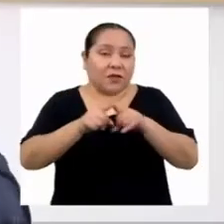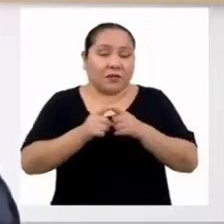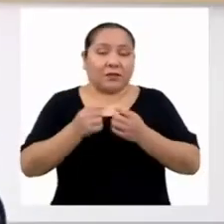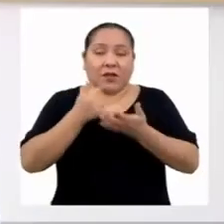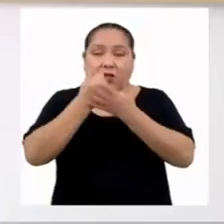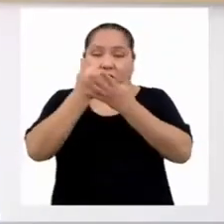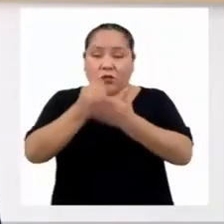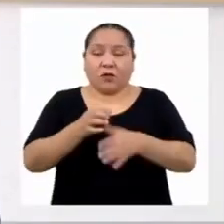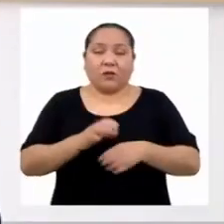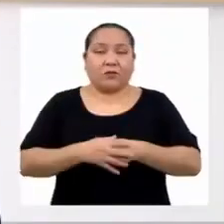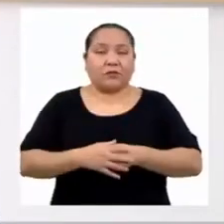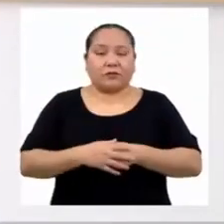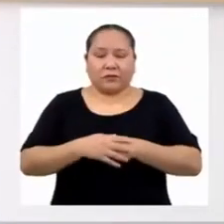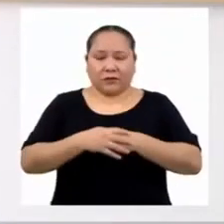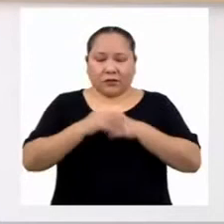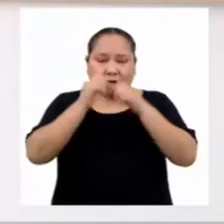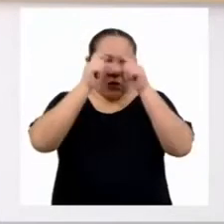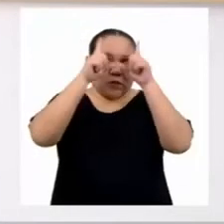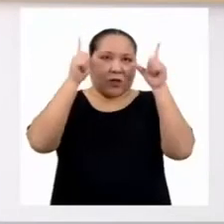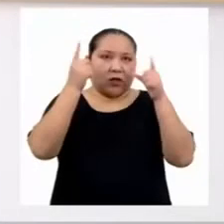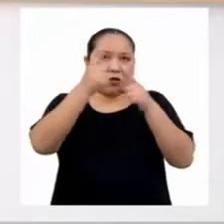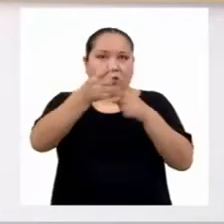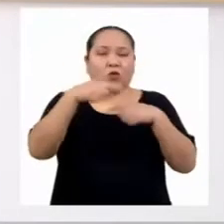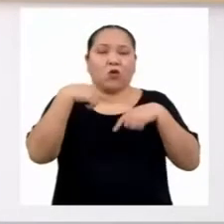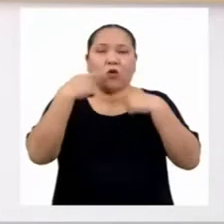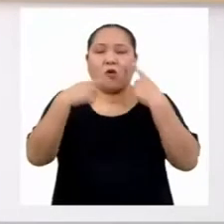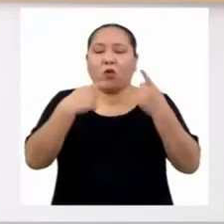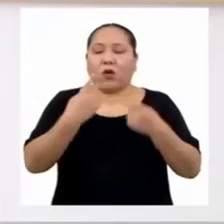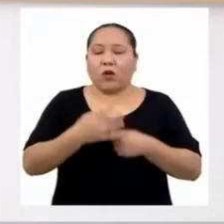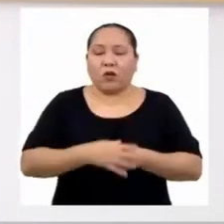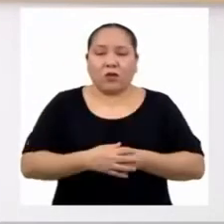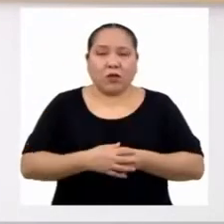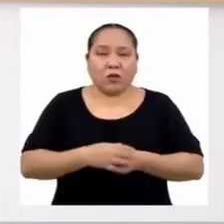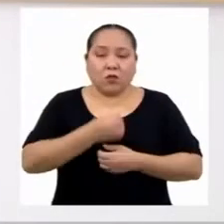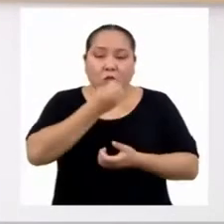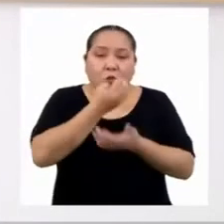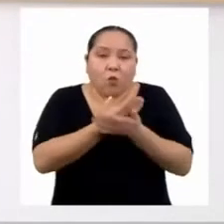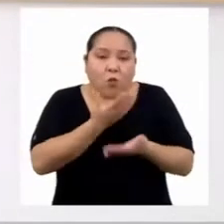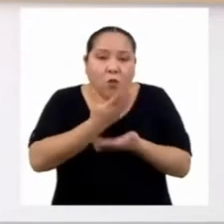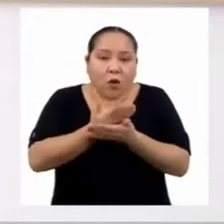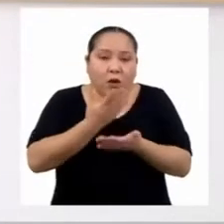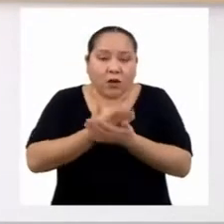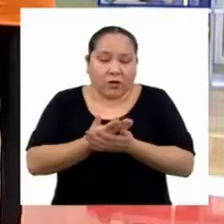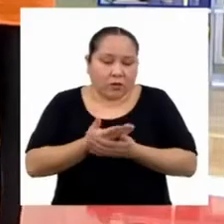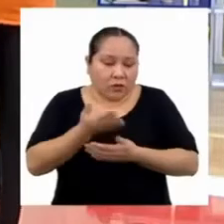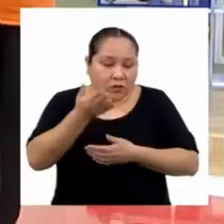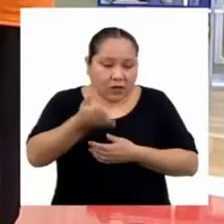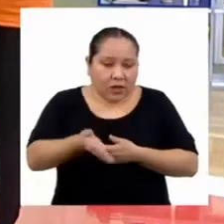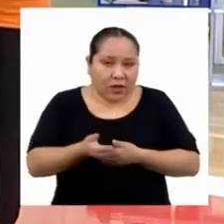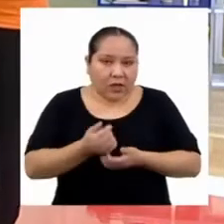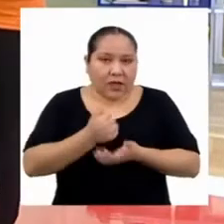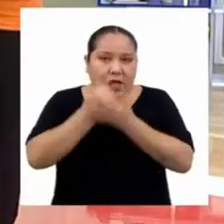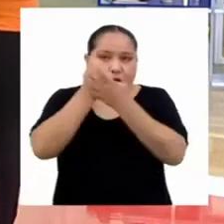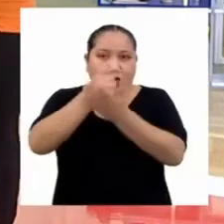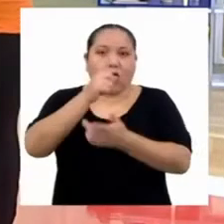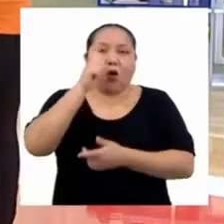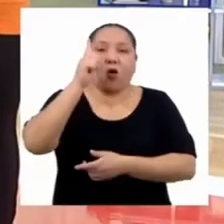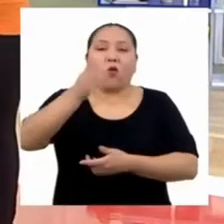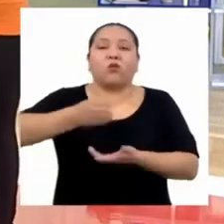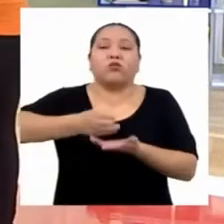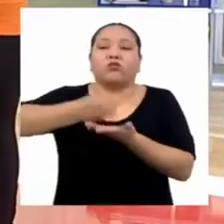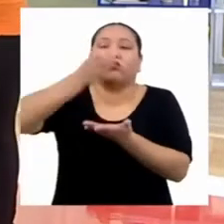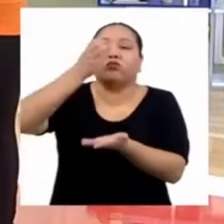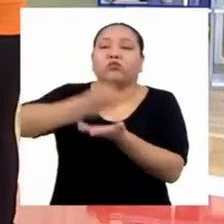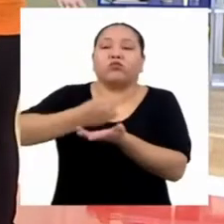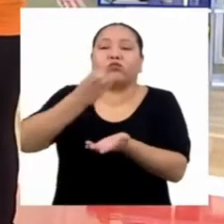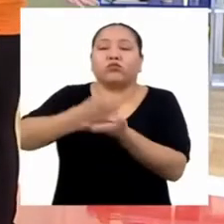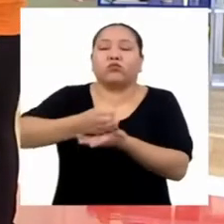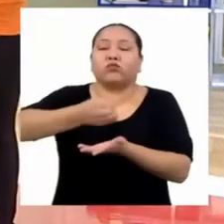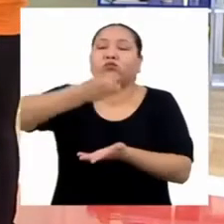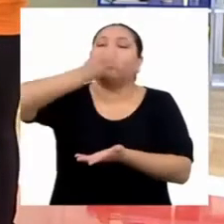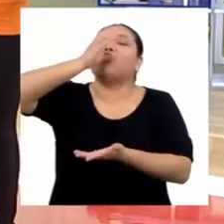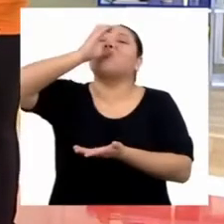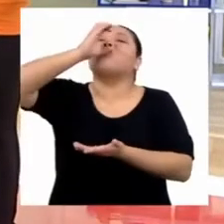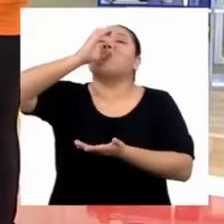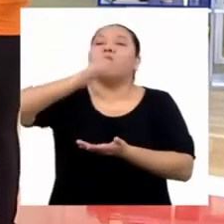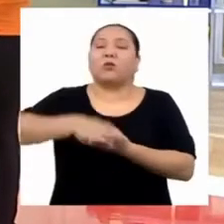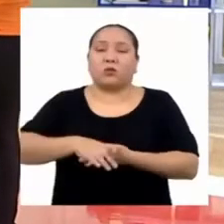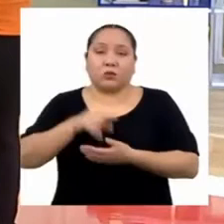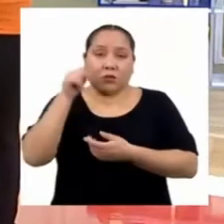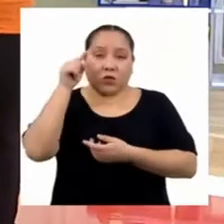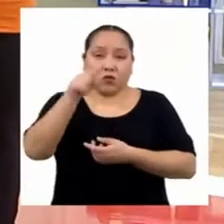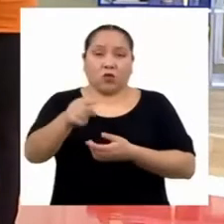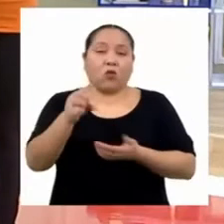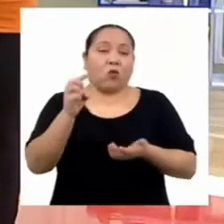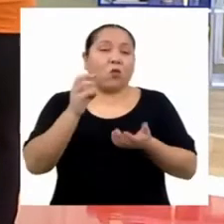Increíble todo lo que me cuentas. Todo lo bueno que puede contener un vaso de agua. Sobre todo si eres una persona que hace mucha actividad